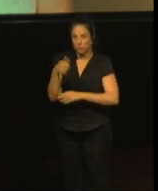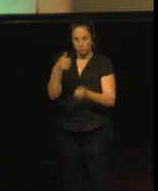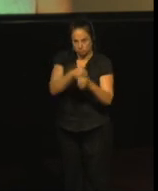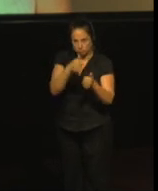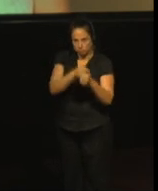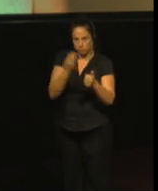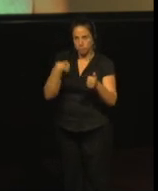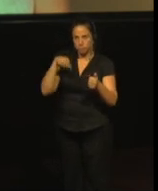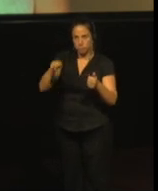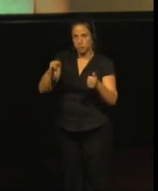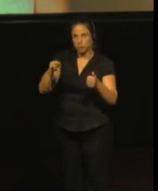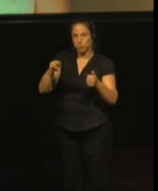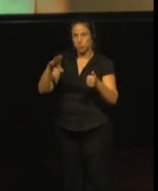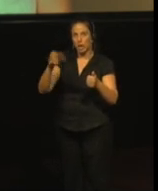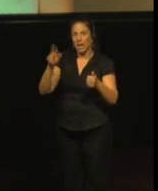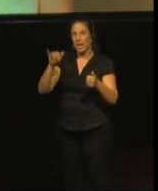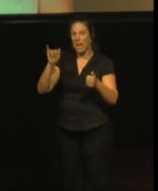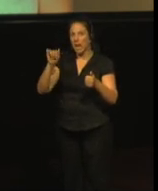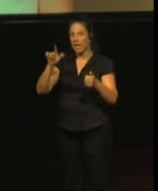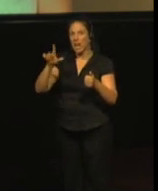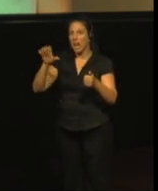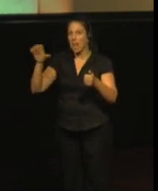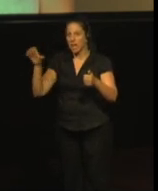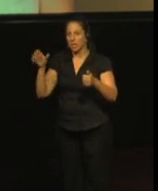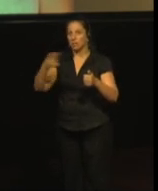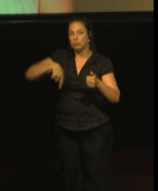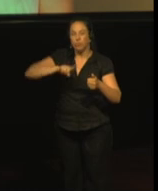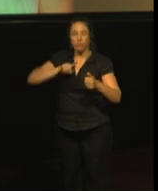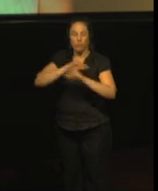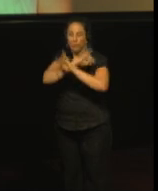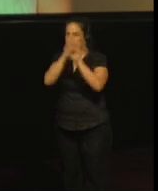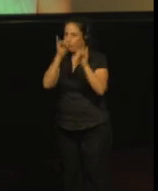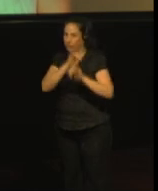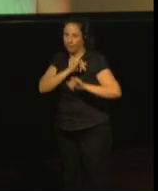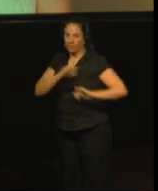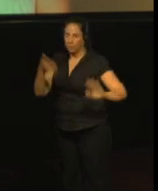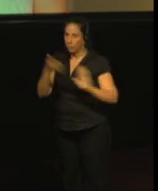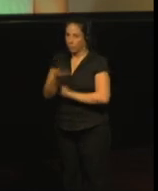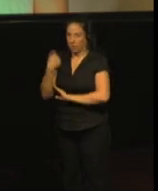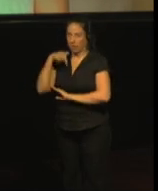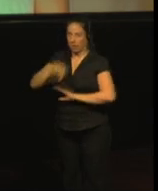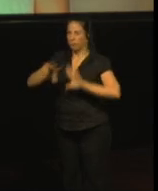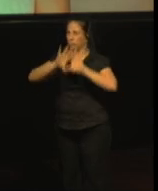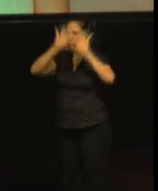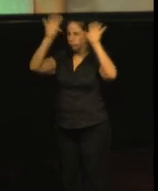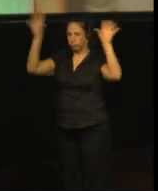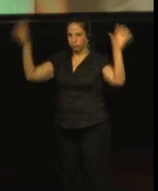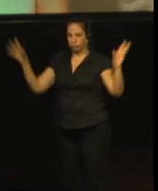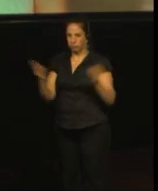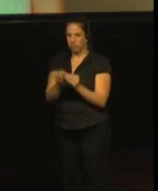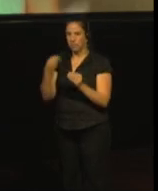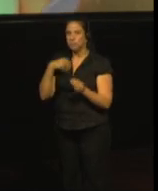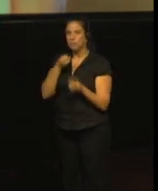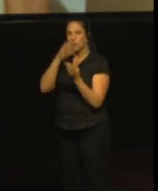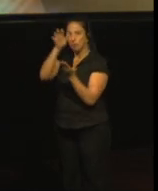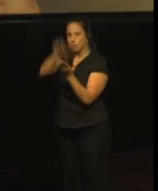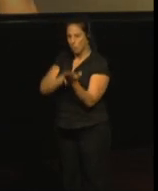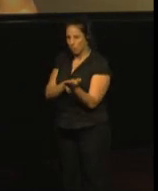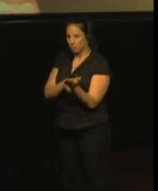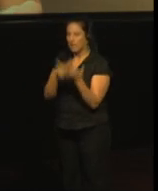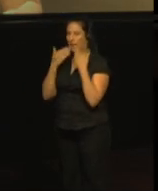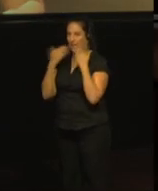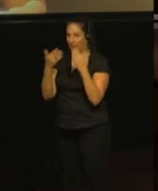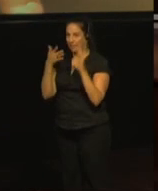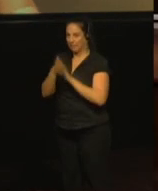con Carrie Lee. Y estamos muy felices de presentar los resultados de este informe. Muchas gracias por vuestra